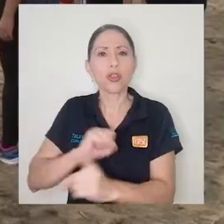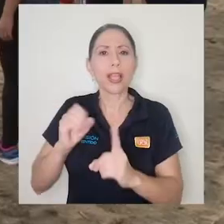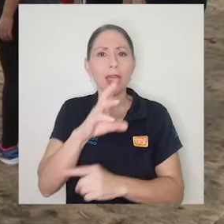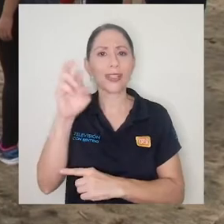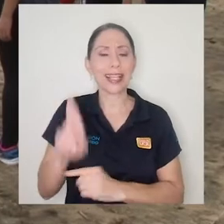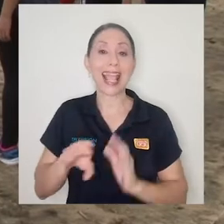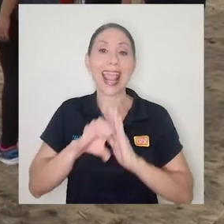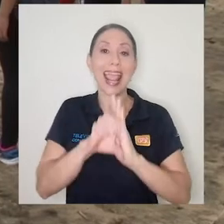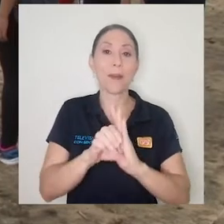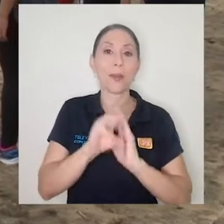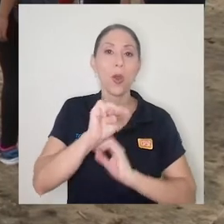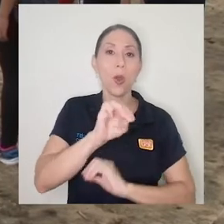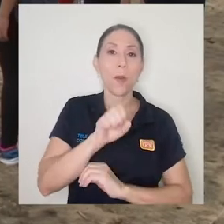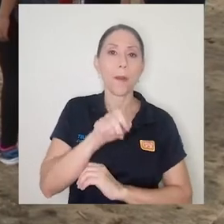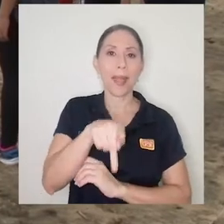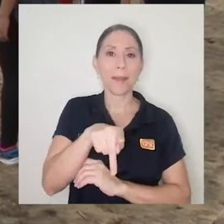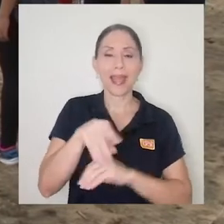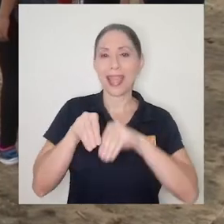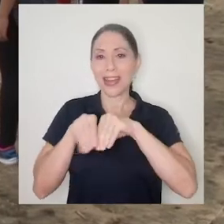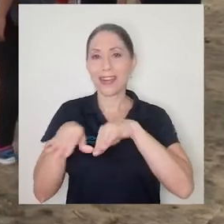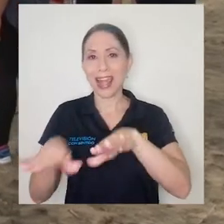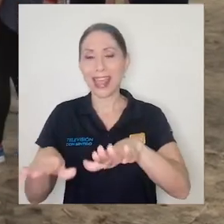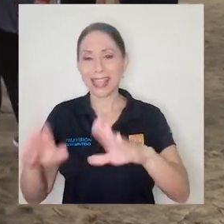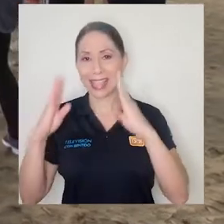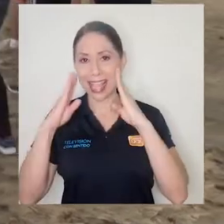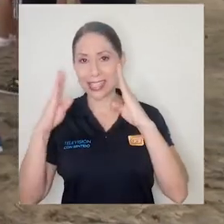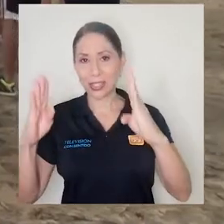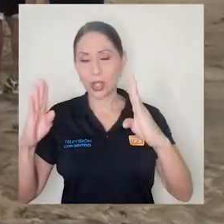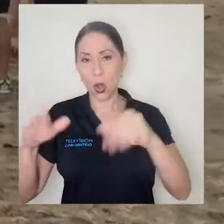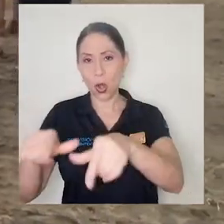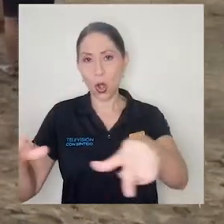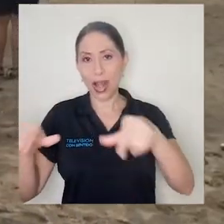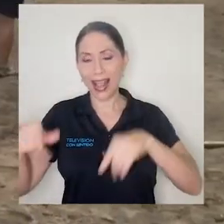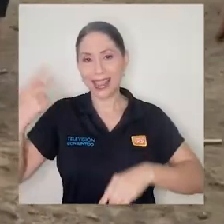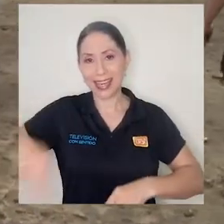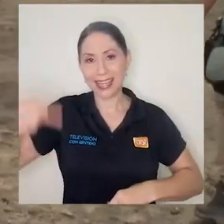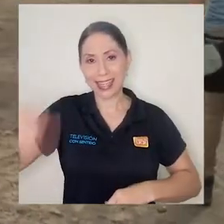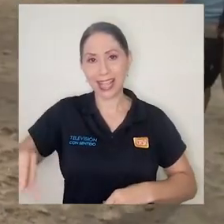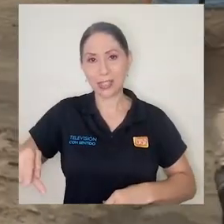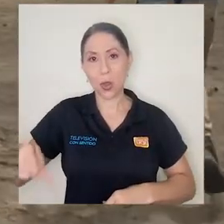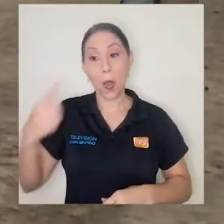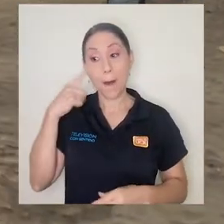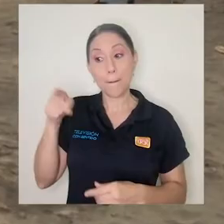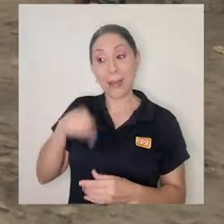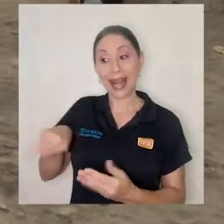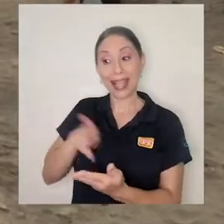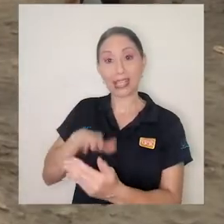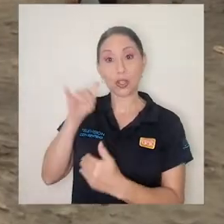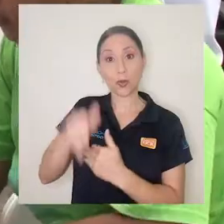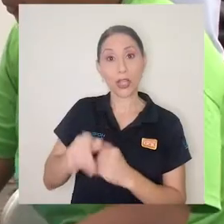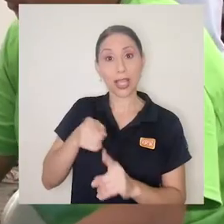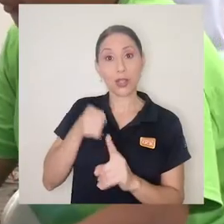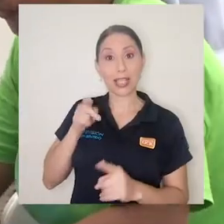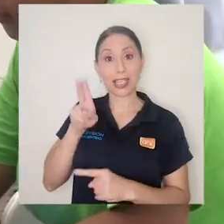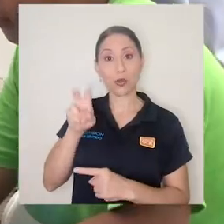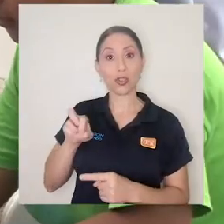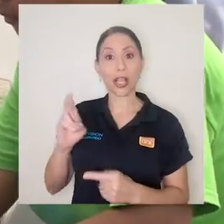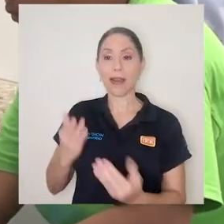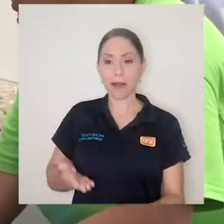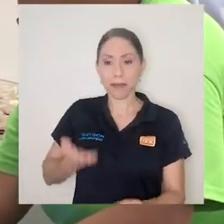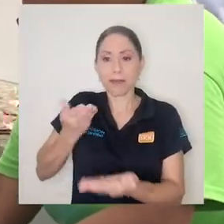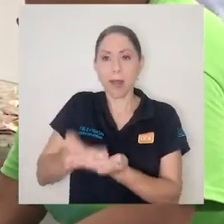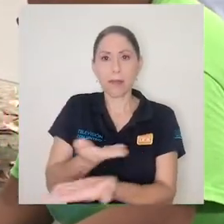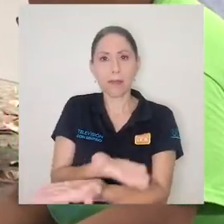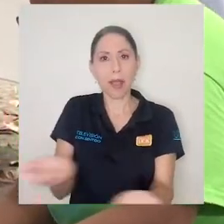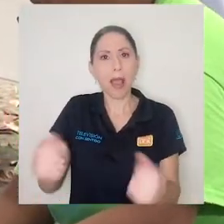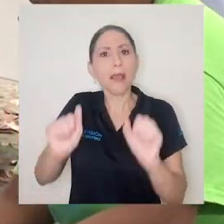como el MEP y redes sobre gestión local del riesgo para poner a disposición los proyectos generados desde la UCR que